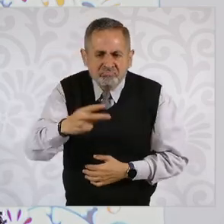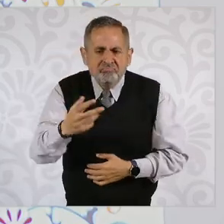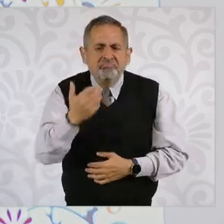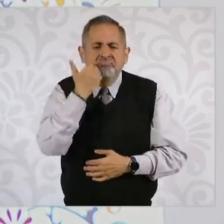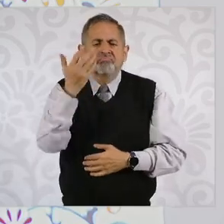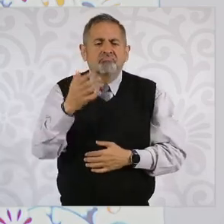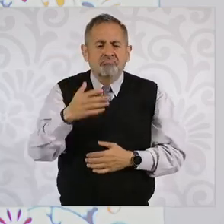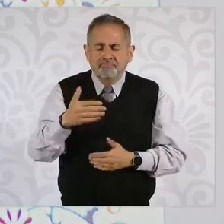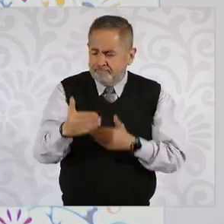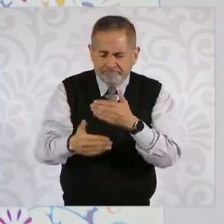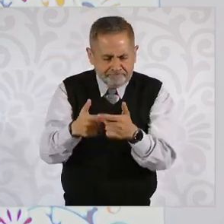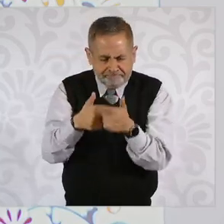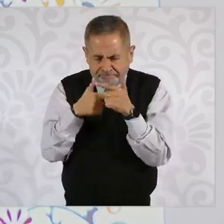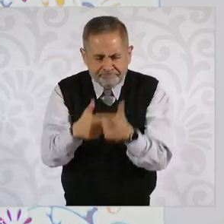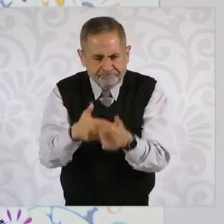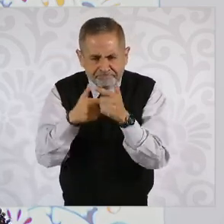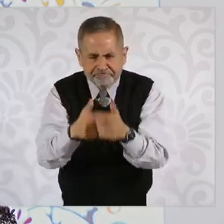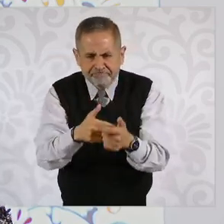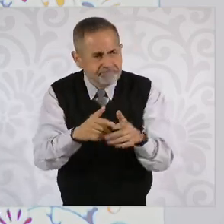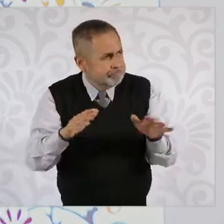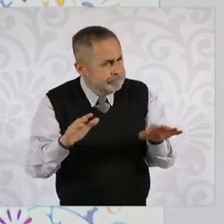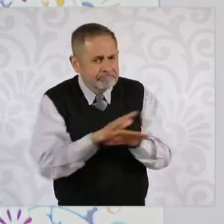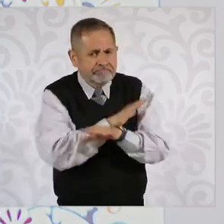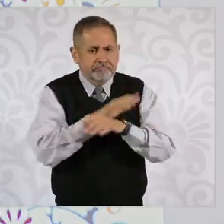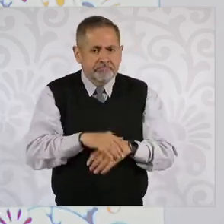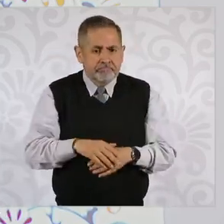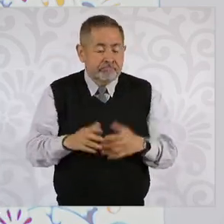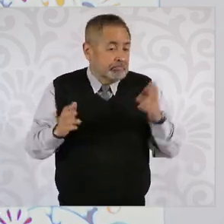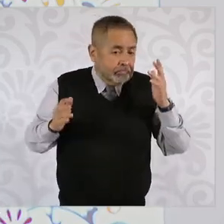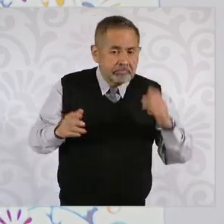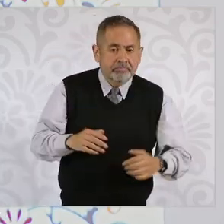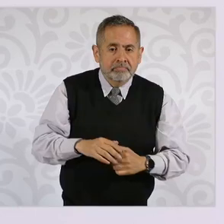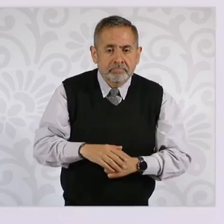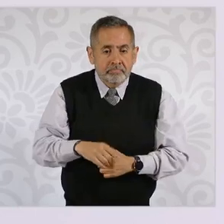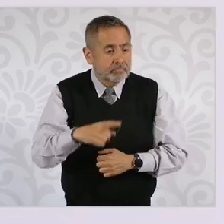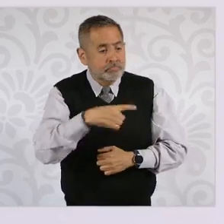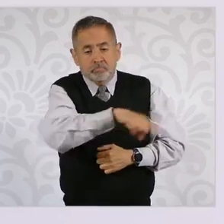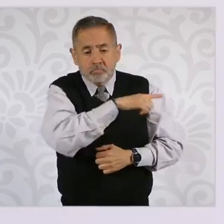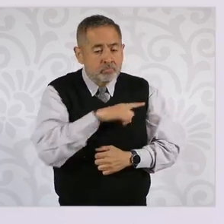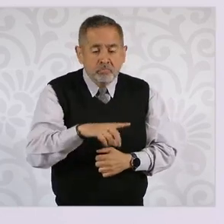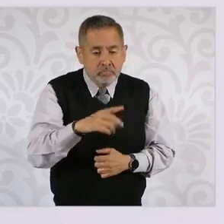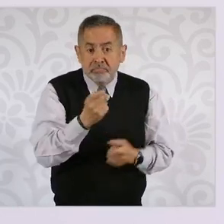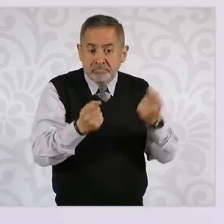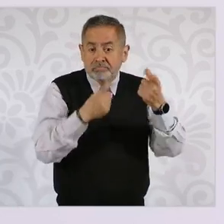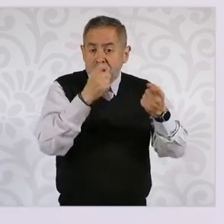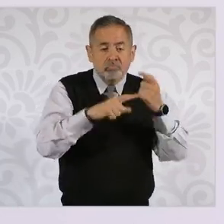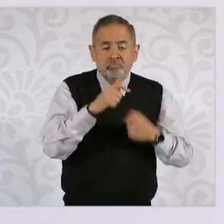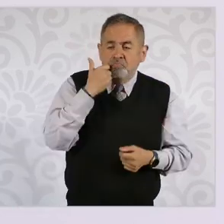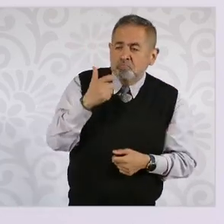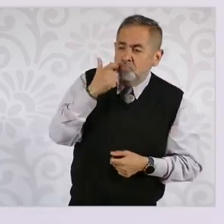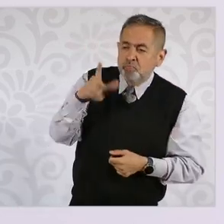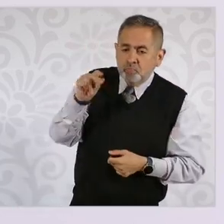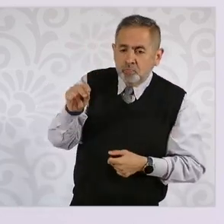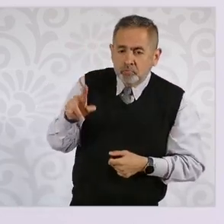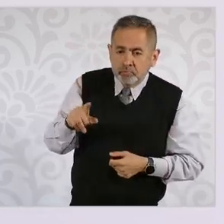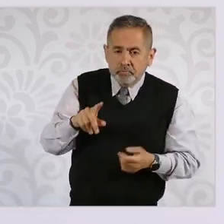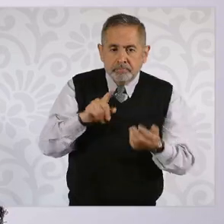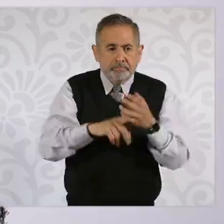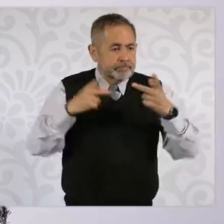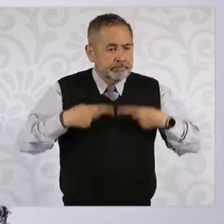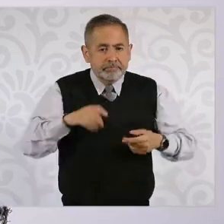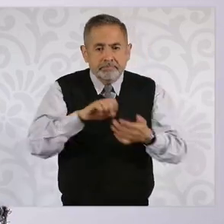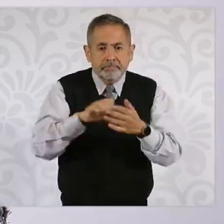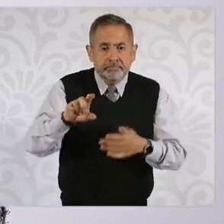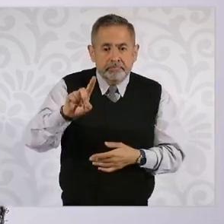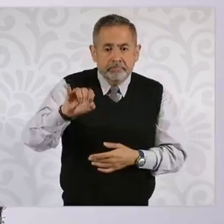Pues que avance este proceso. Ya quien no estuvo incluso a favor de la reforma al Poder Judicial, una persona como